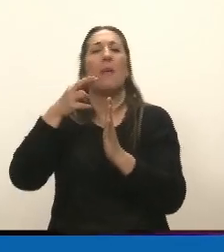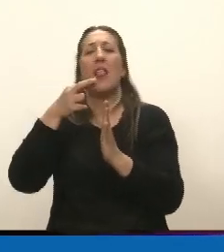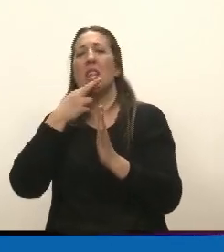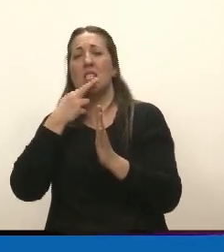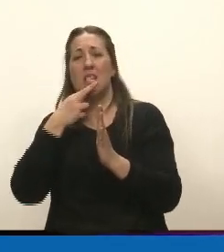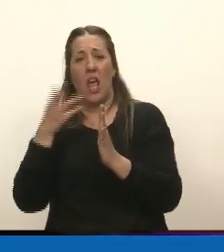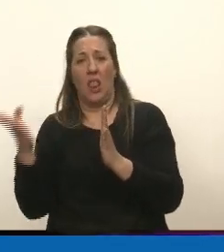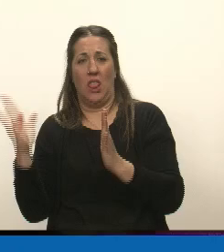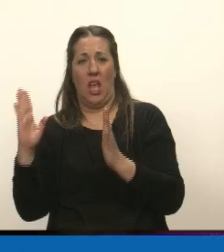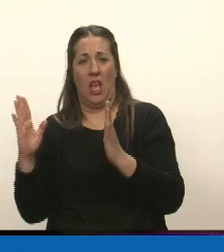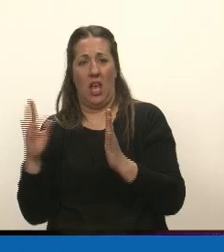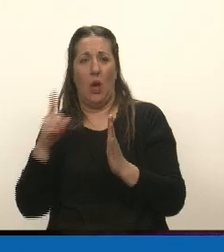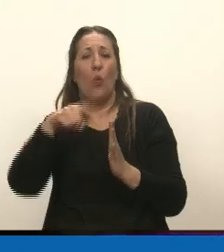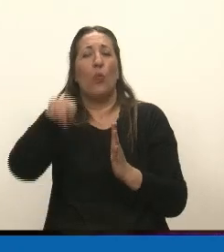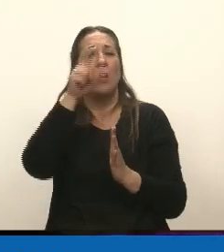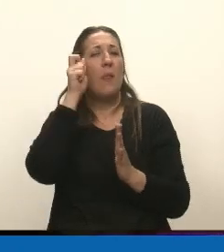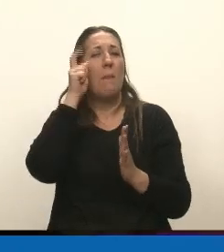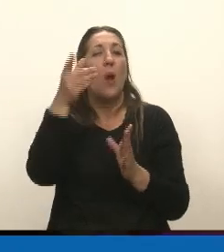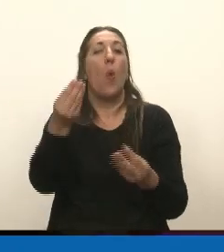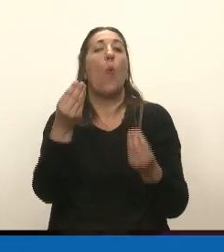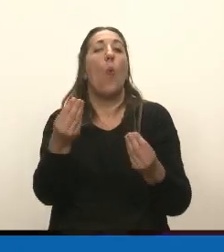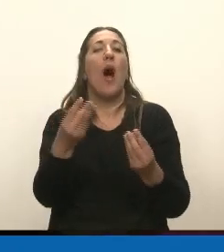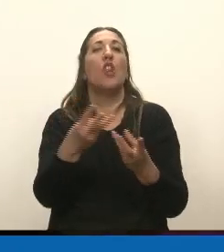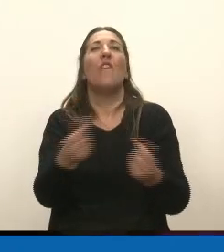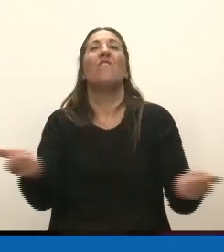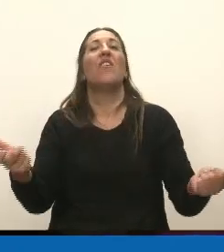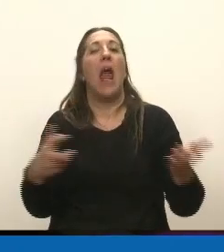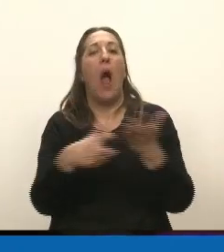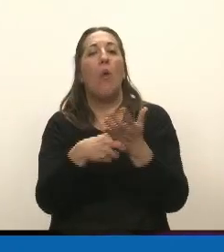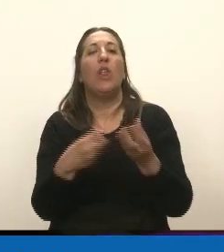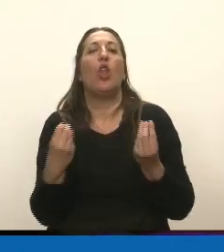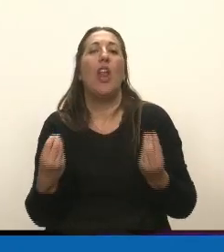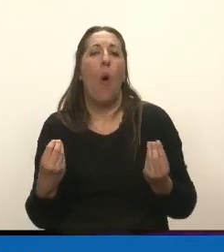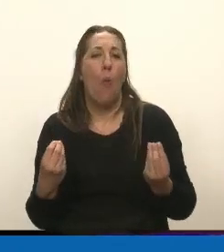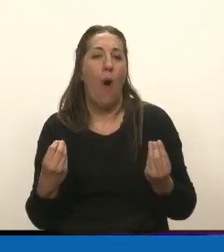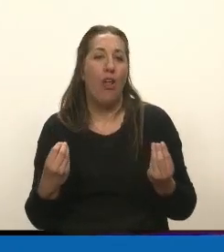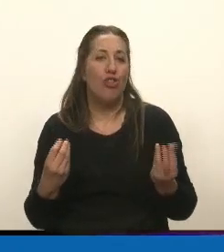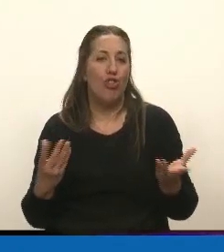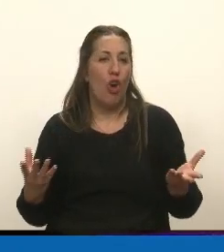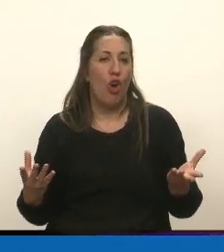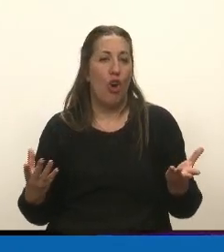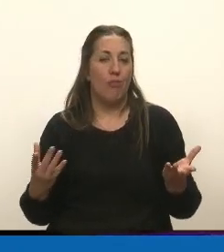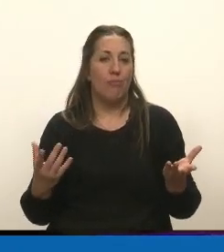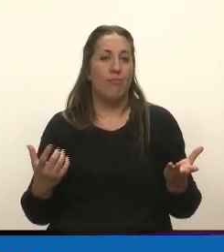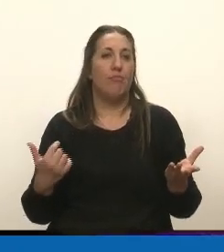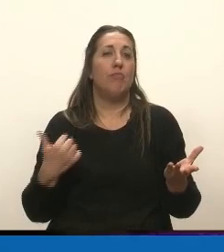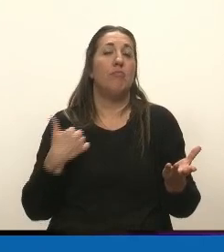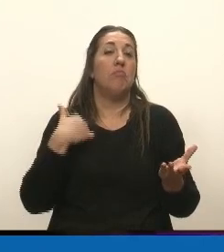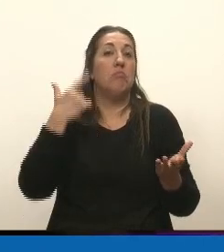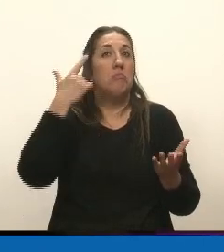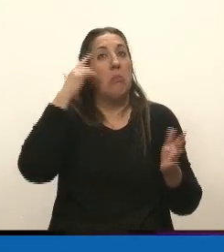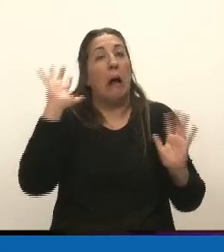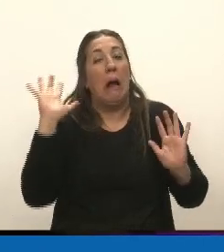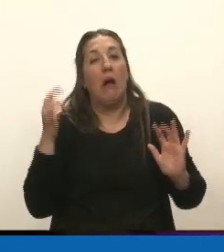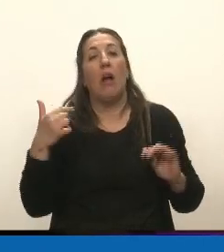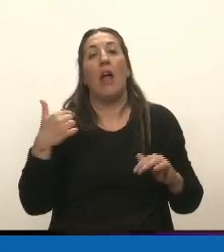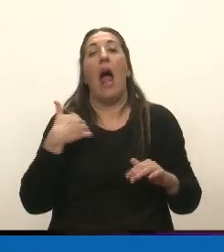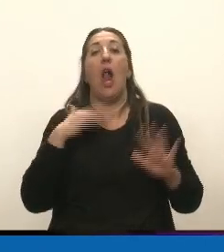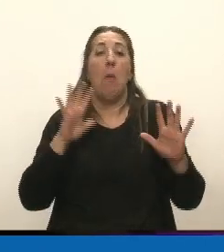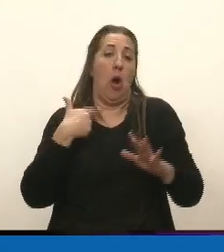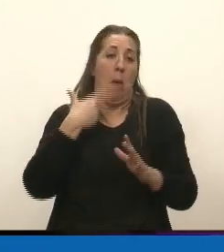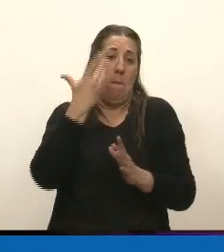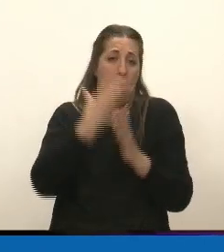terminar las auditorías. Sin lugar a dudas, puedo adivinar, tal vez, y tal vez me equivoque,